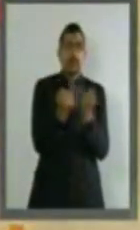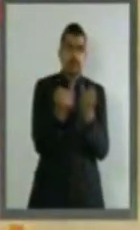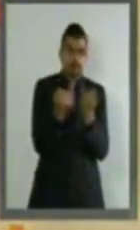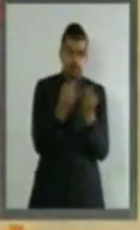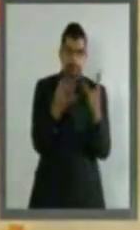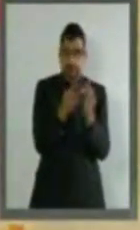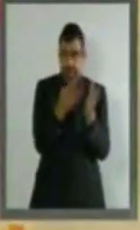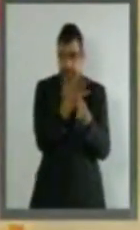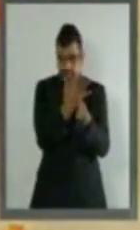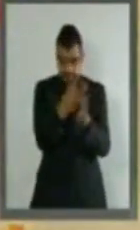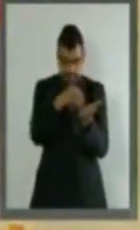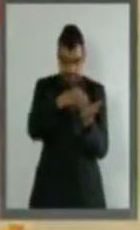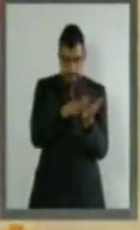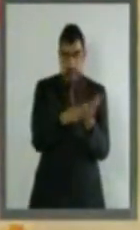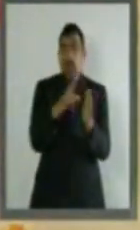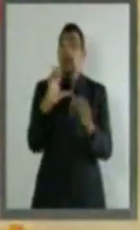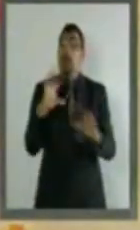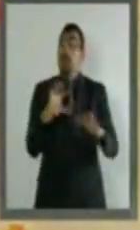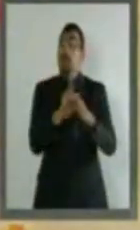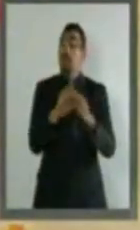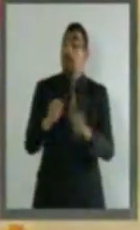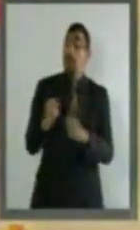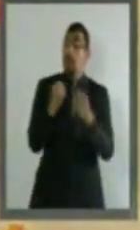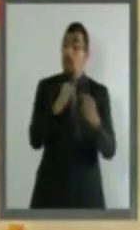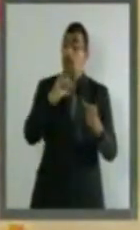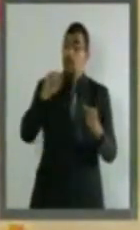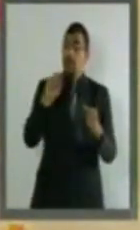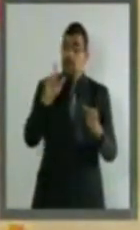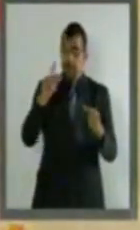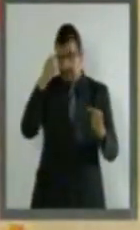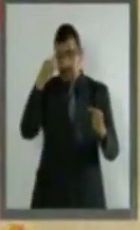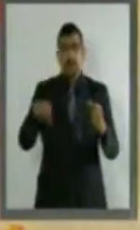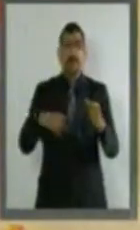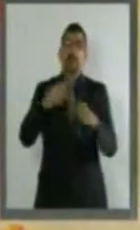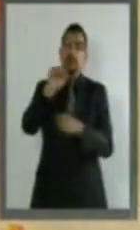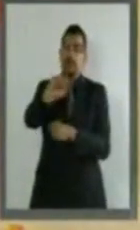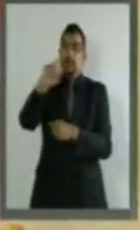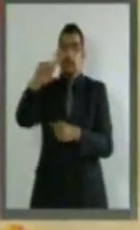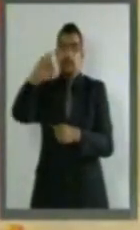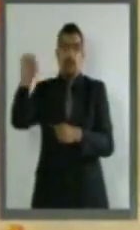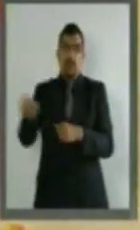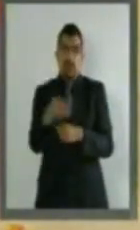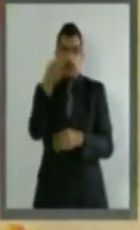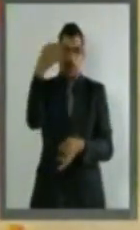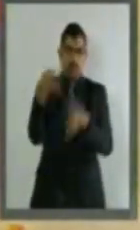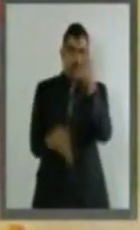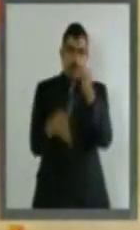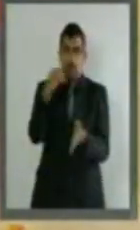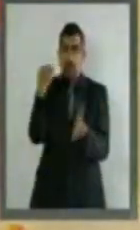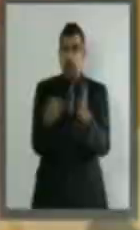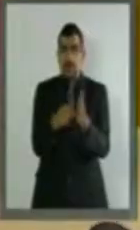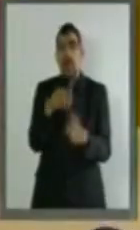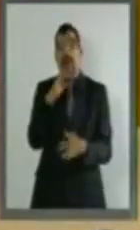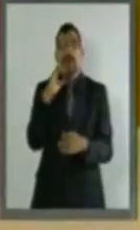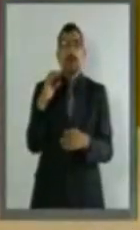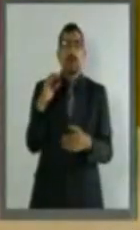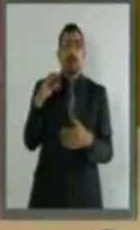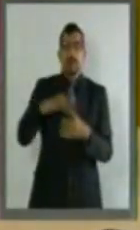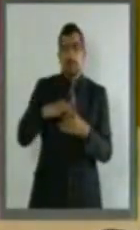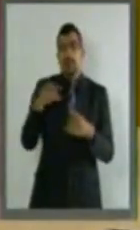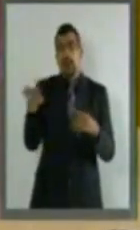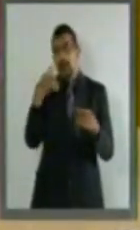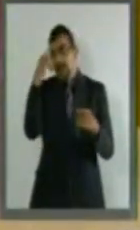Poder Judicial se deposita en Suprema Corte de Justicia, en un tribunal electoral, en